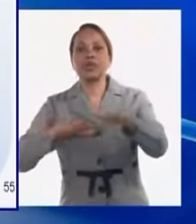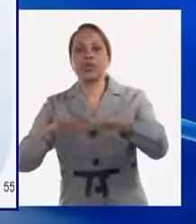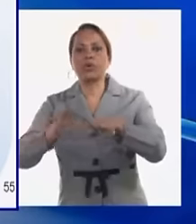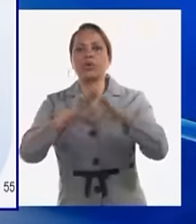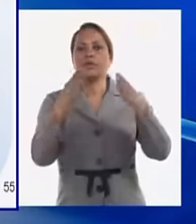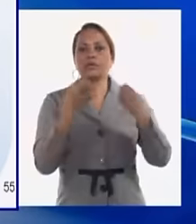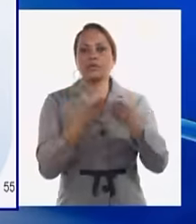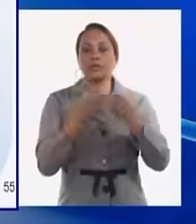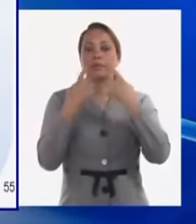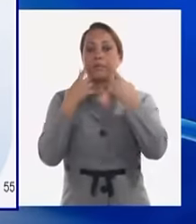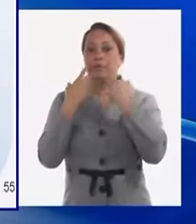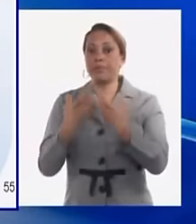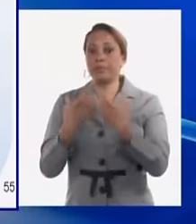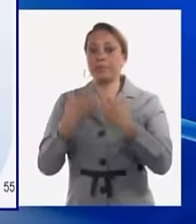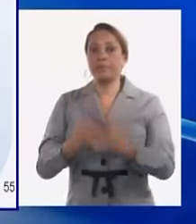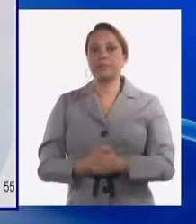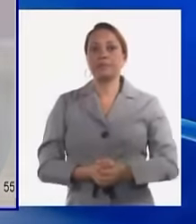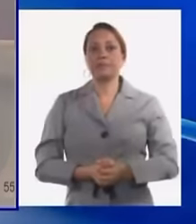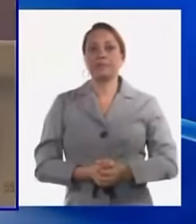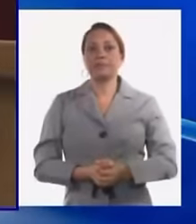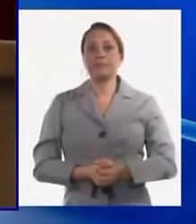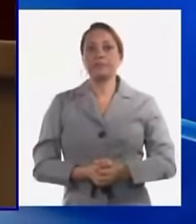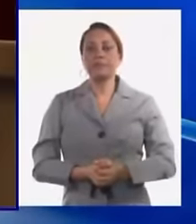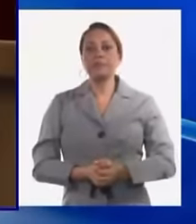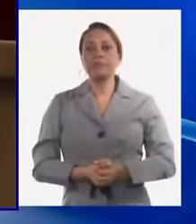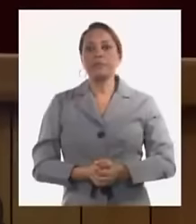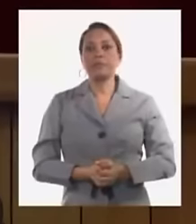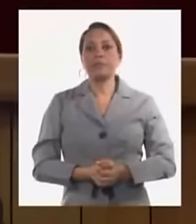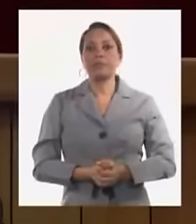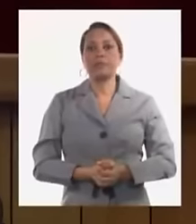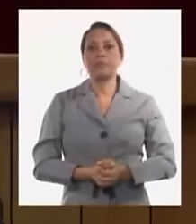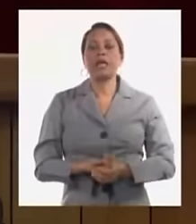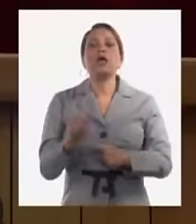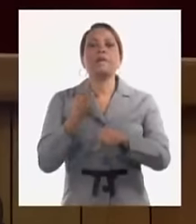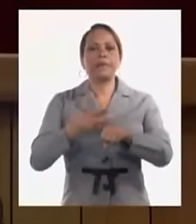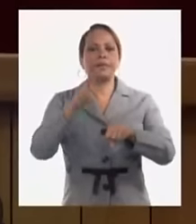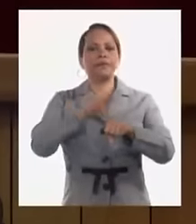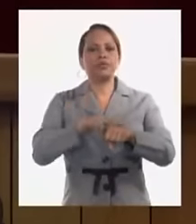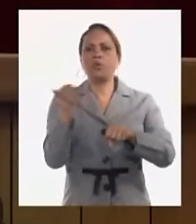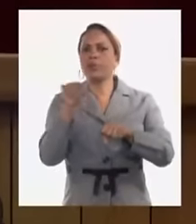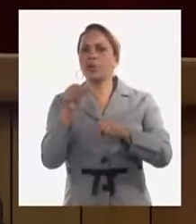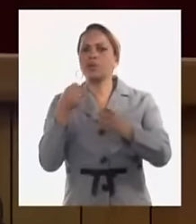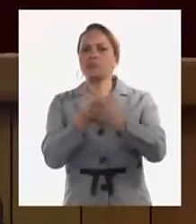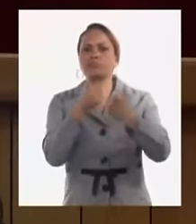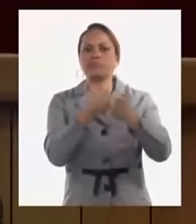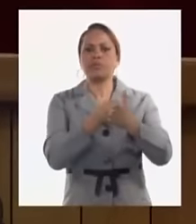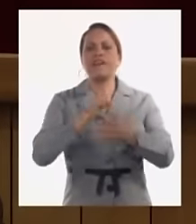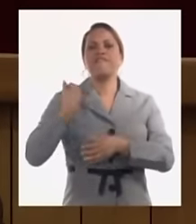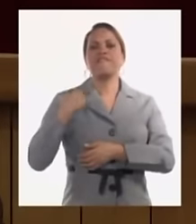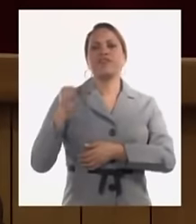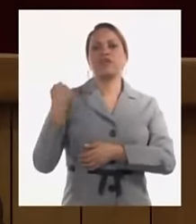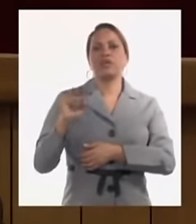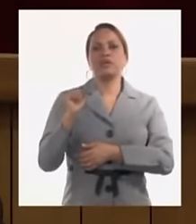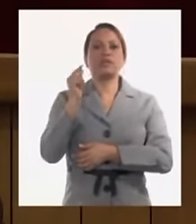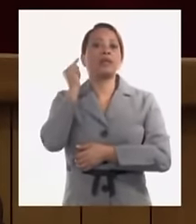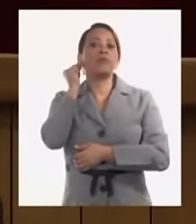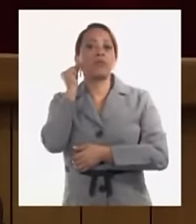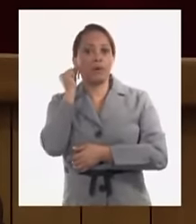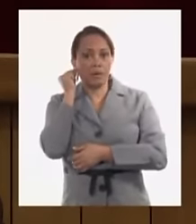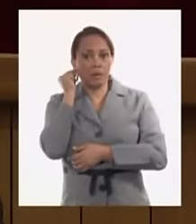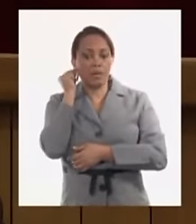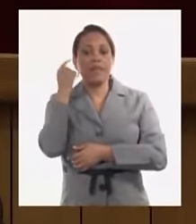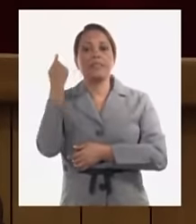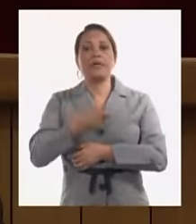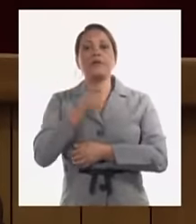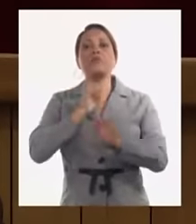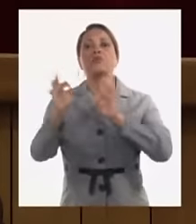importante irle arriba con prevención pero con enfrentamiento a la violencia de género a proteger